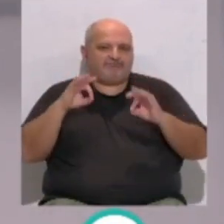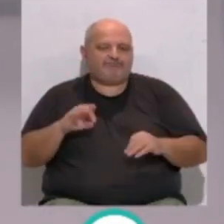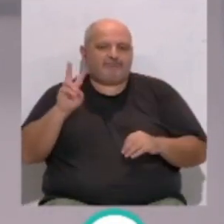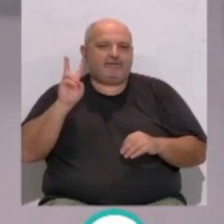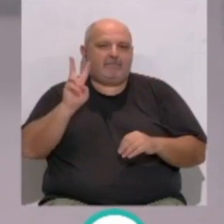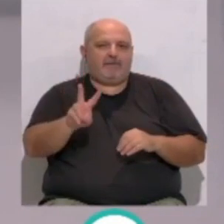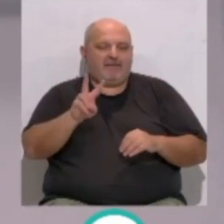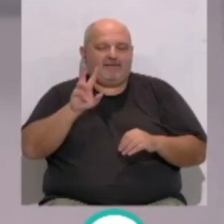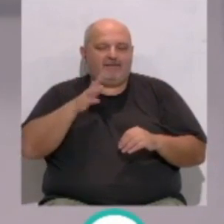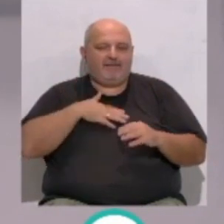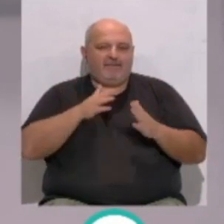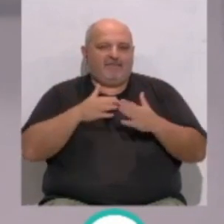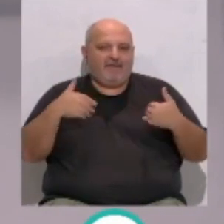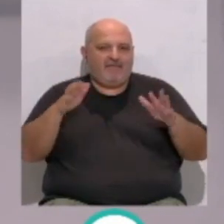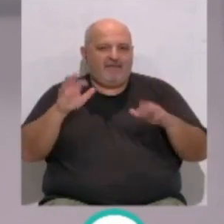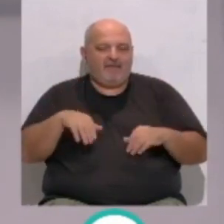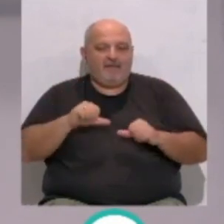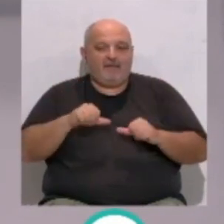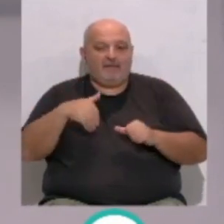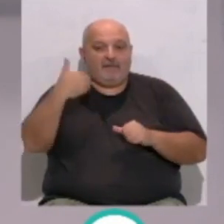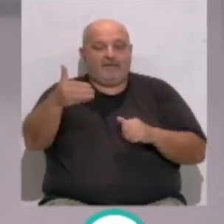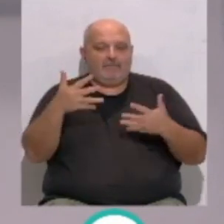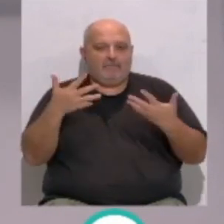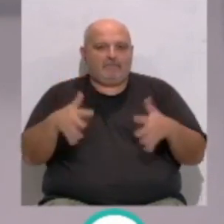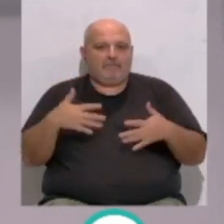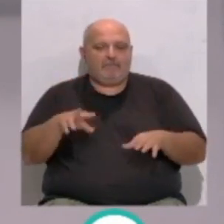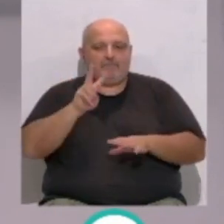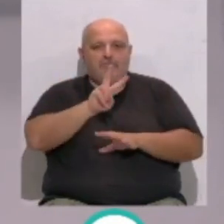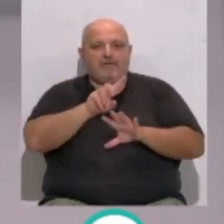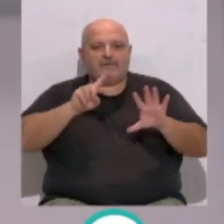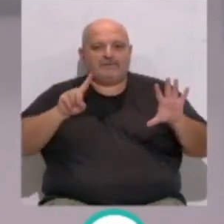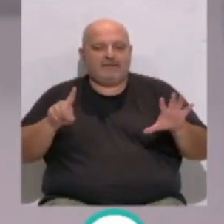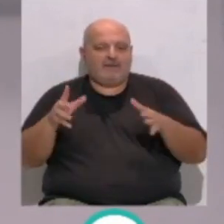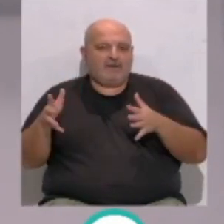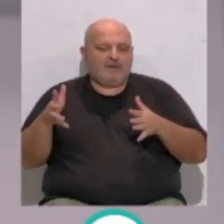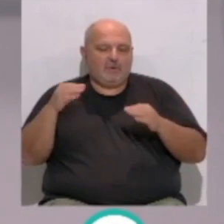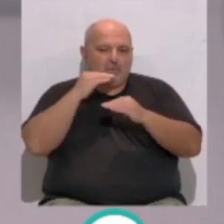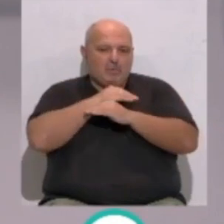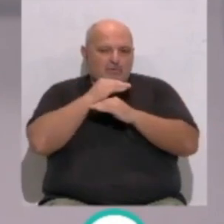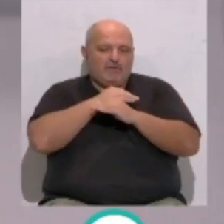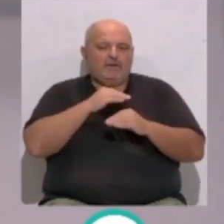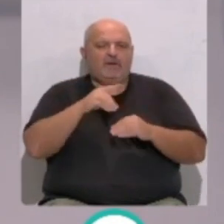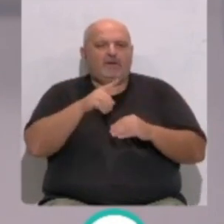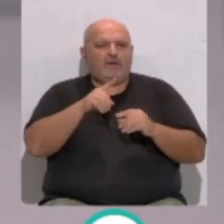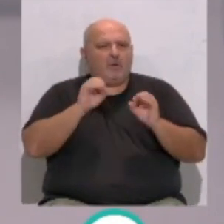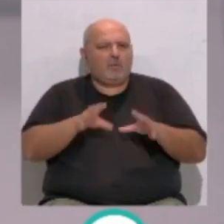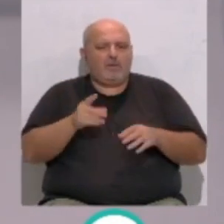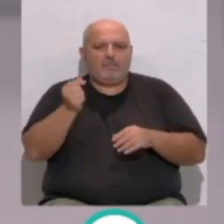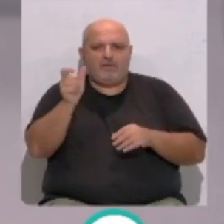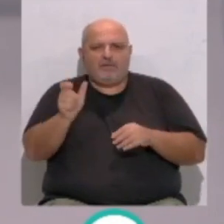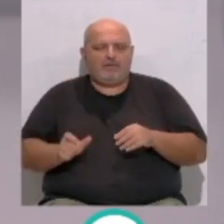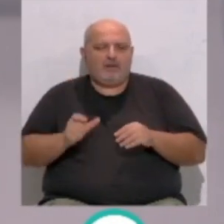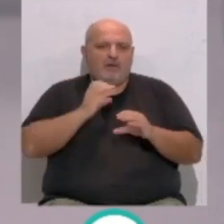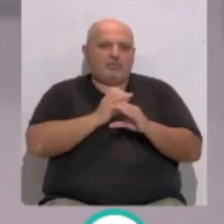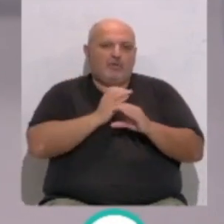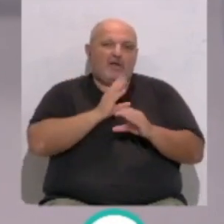tranvía metropolitano de la Bahía de Cádiz. Será el próximo miércoles 26 de octubre. El tranvía tendrá los mismos precios que el